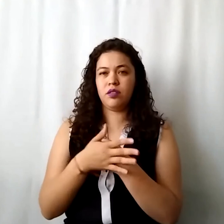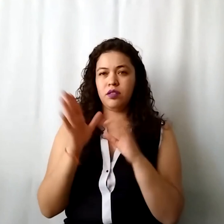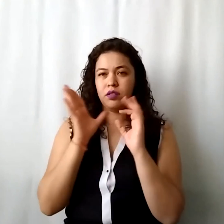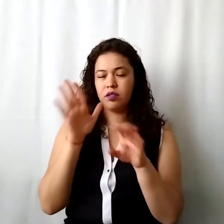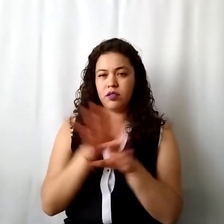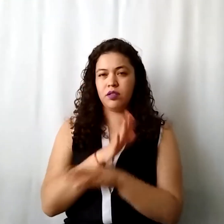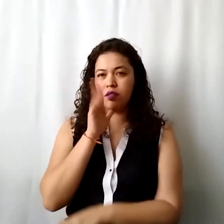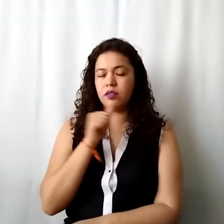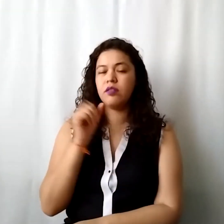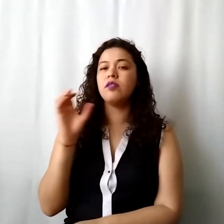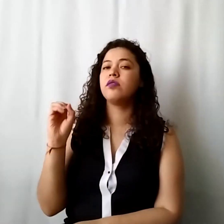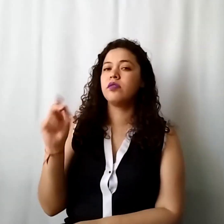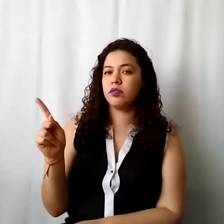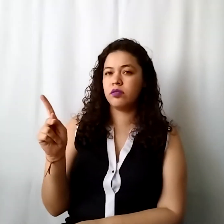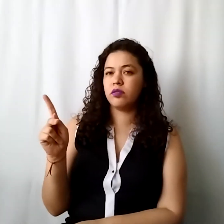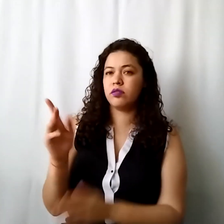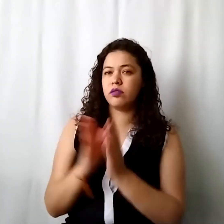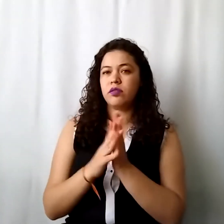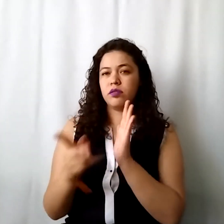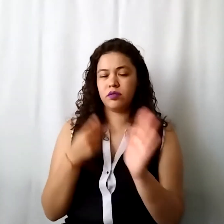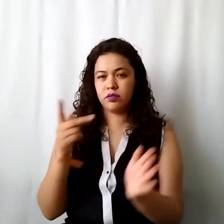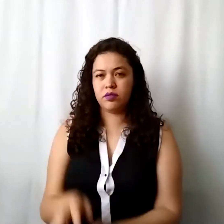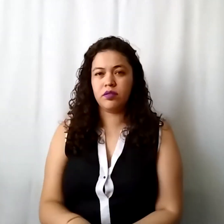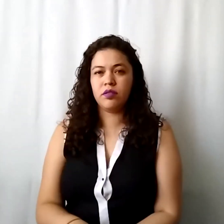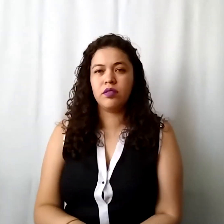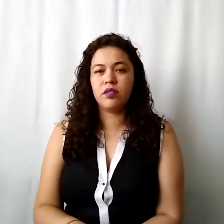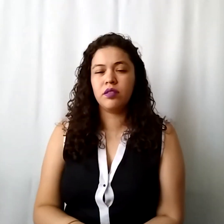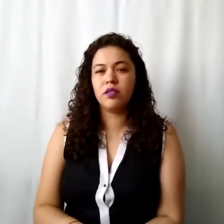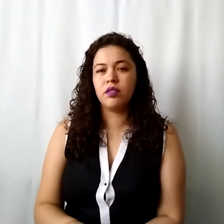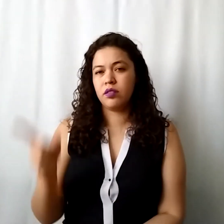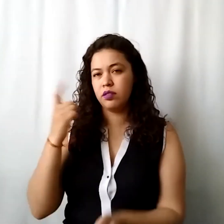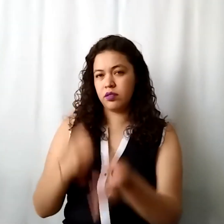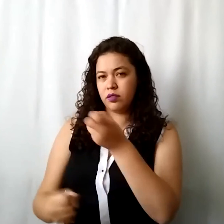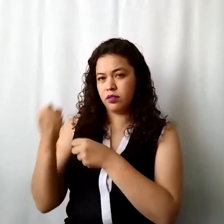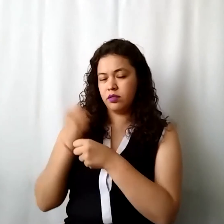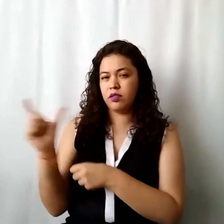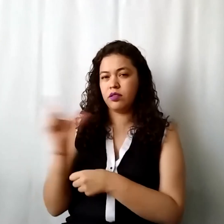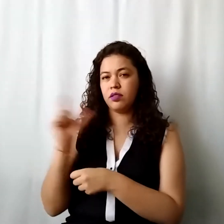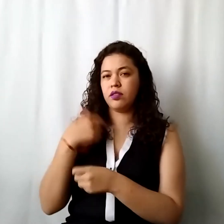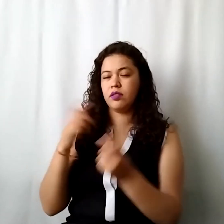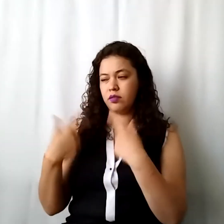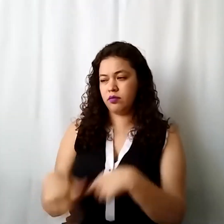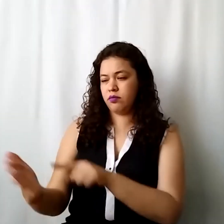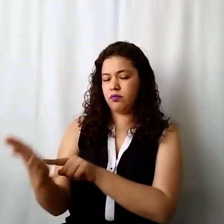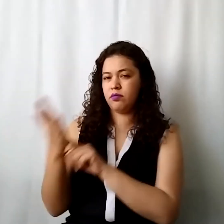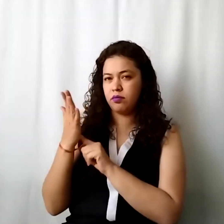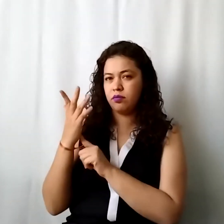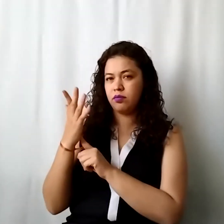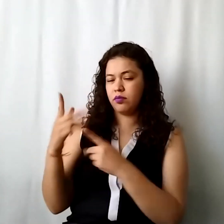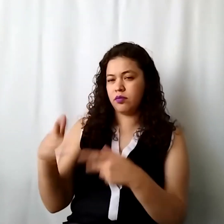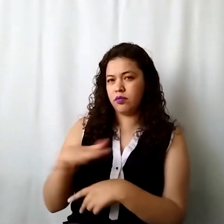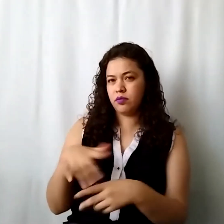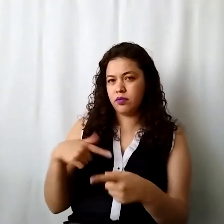ok ¿me repiten la pregunta? si el año pasado cuando me arrojaron la proyección de población asistida en el